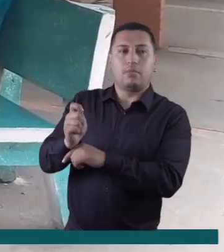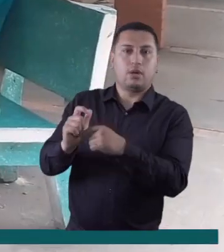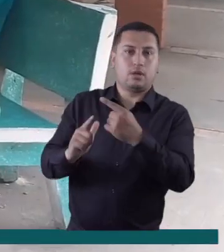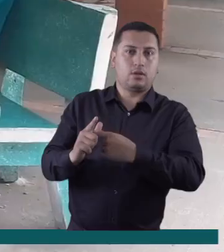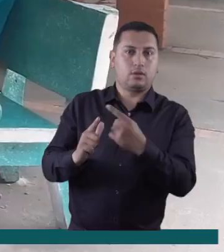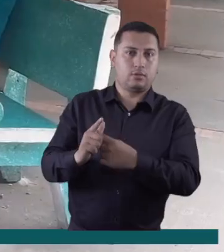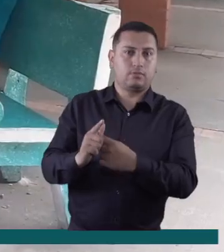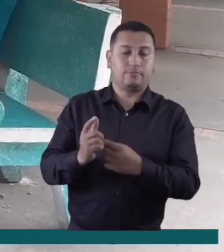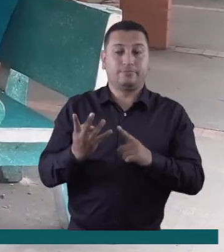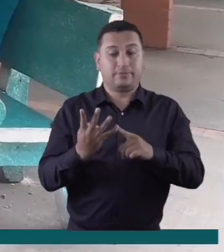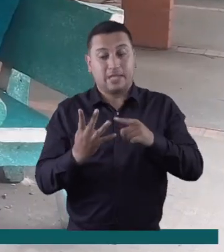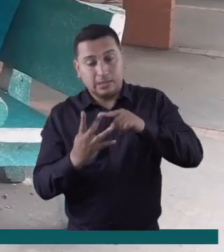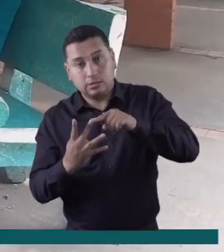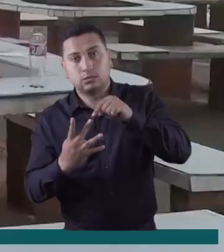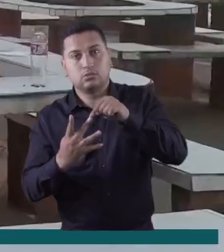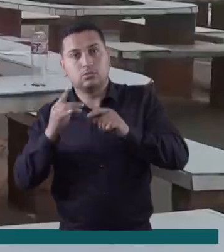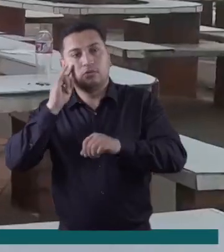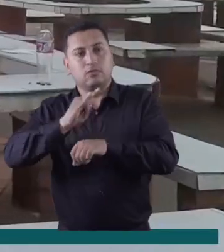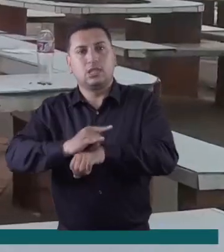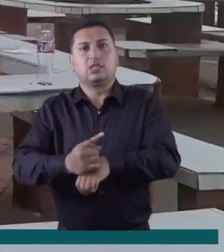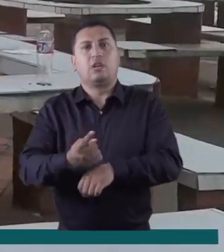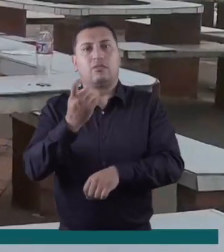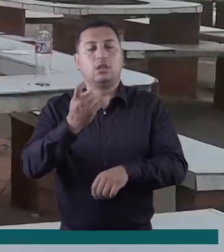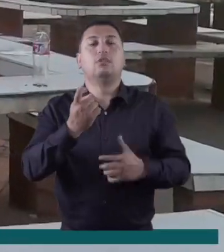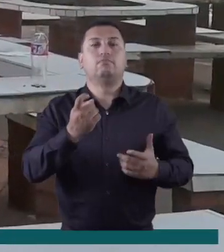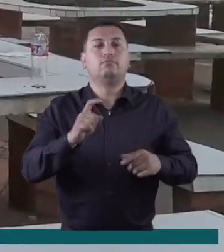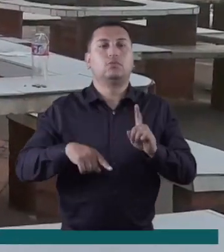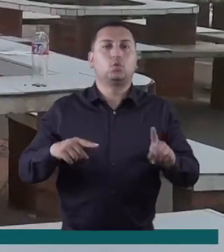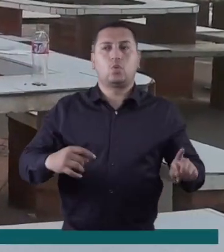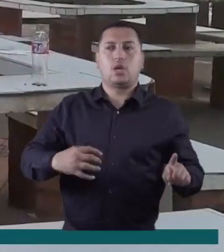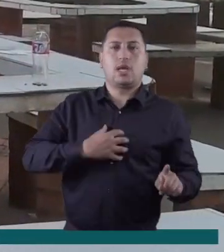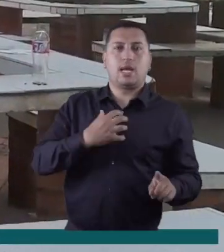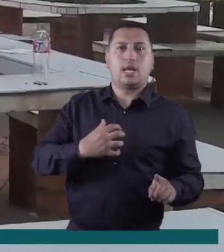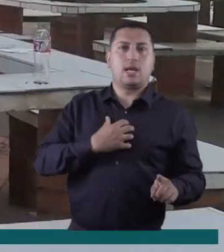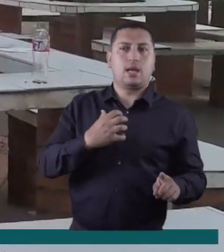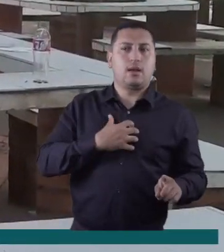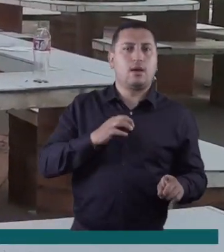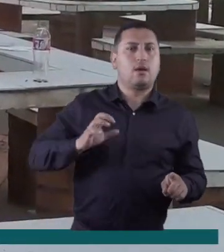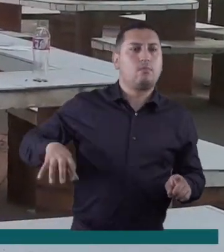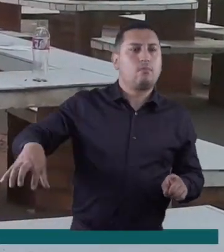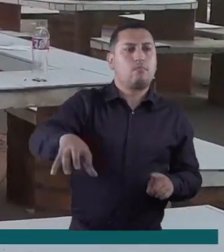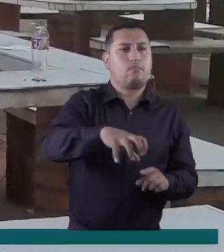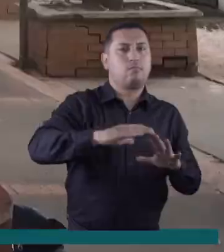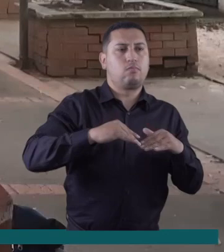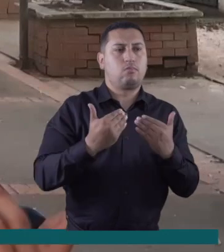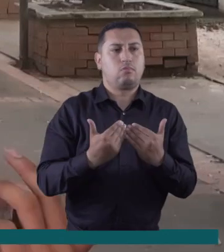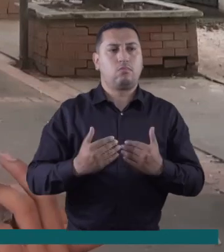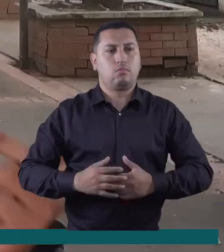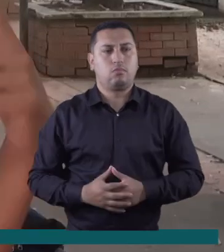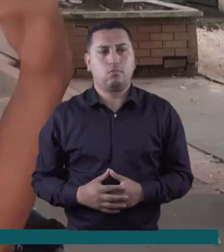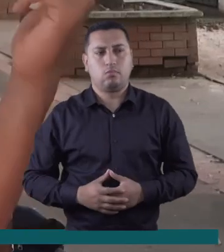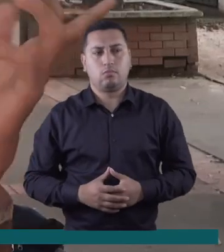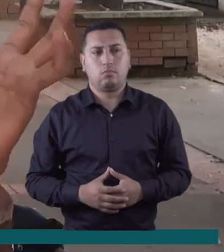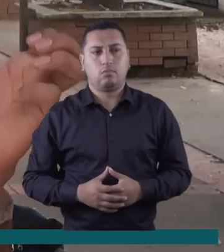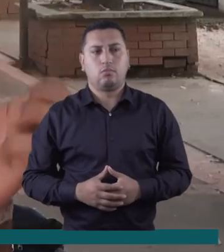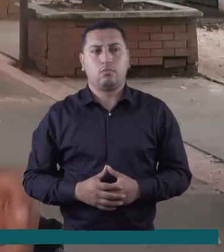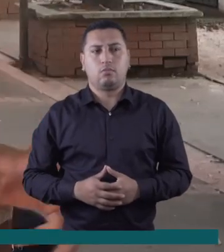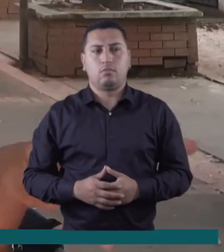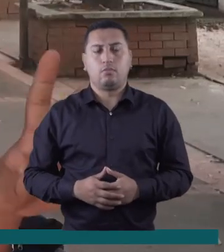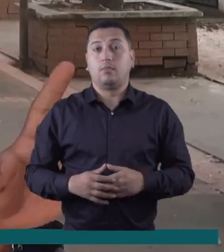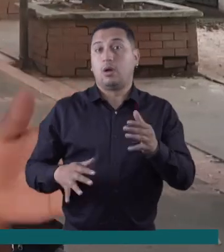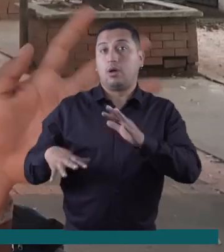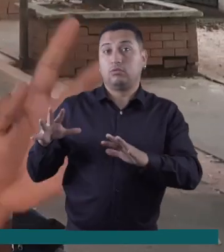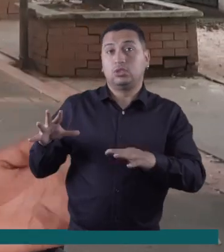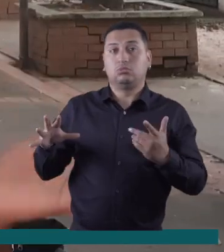Otra de las quejas que se ha presentado es la falta de vigilancia en las 24 entidades educativas del municipio. Hay casos en los que, como decirlo,